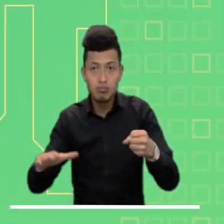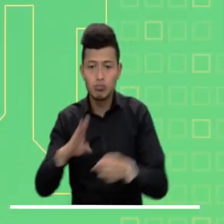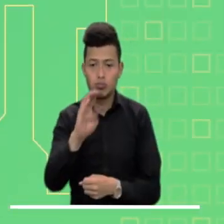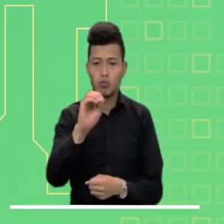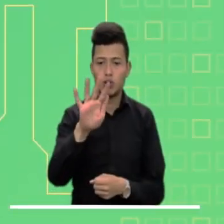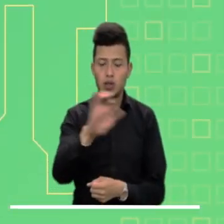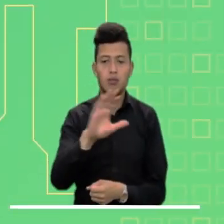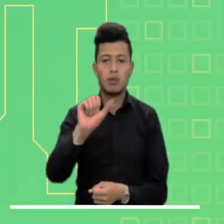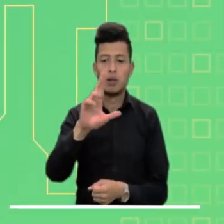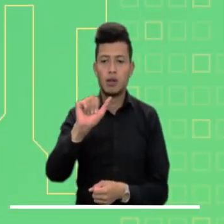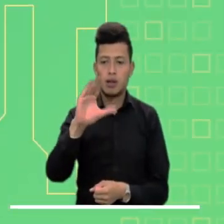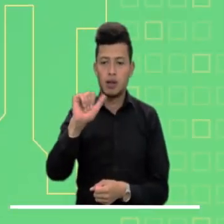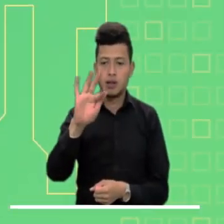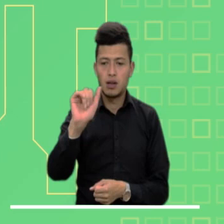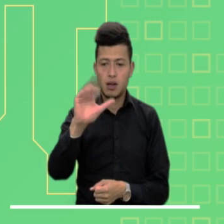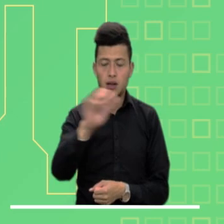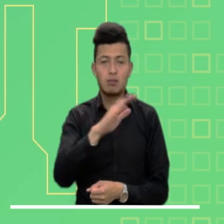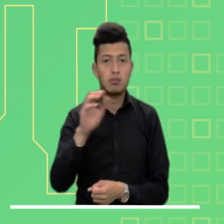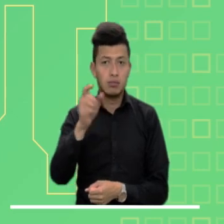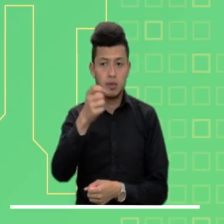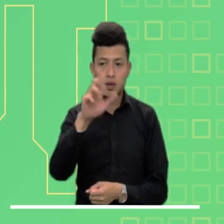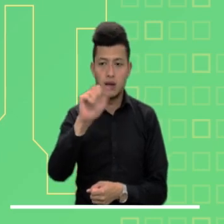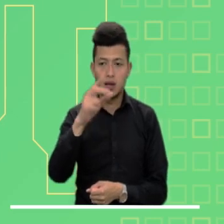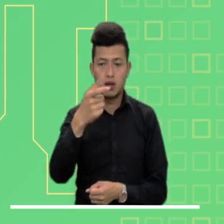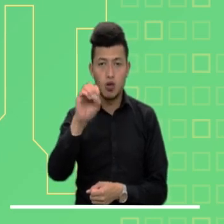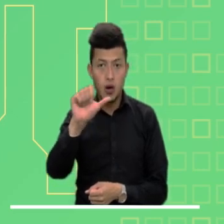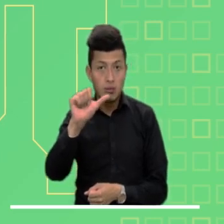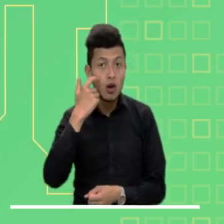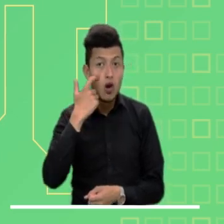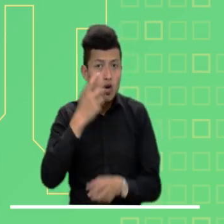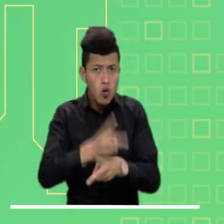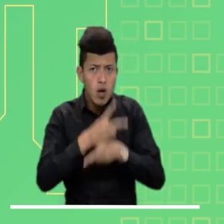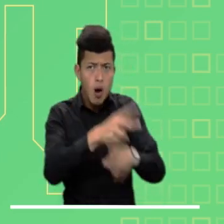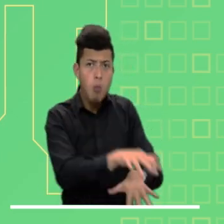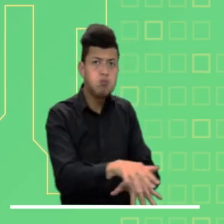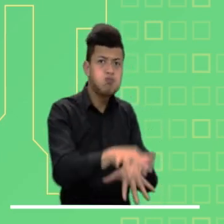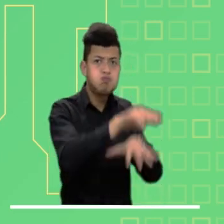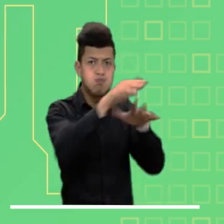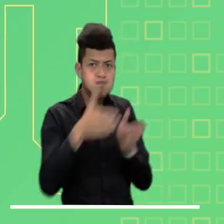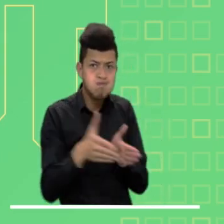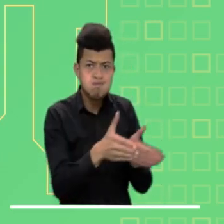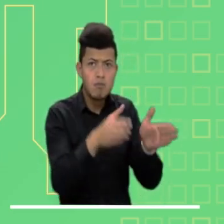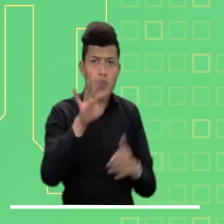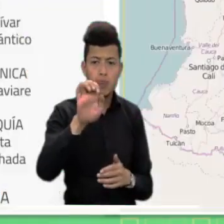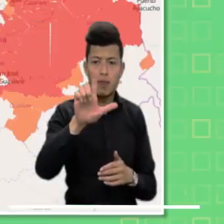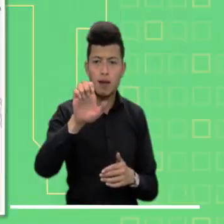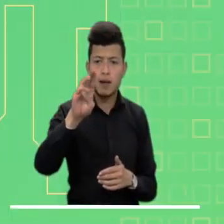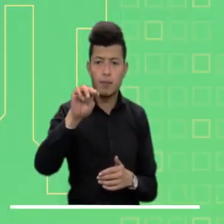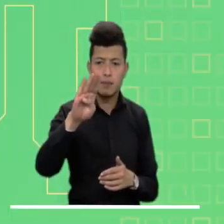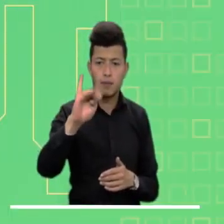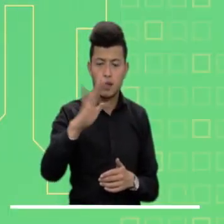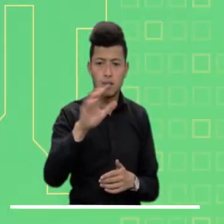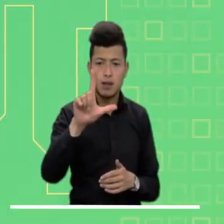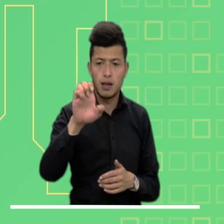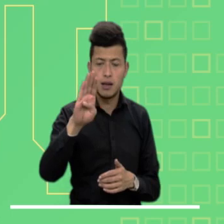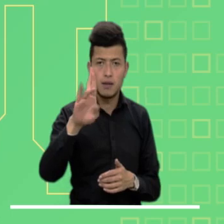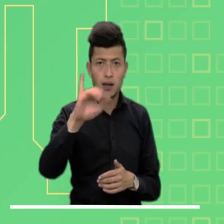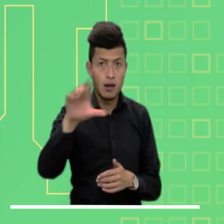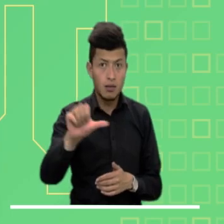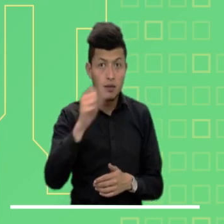ríos Magdalena, El Bote, Aracataca y Garagoa. Atención a las crecientes en el río Telenbí y Lebrija.